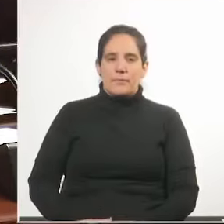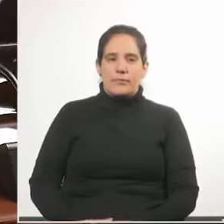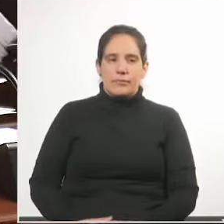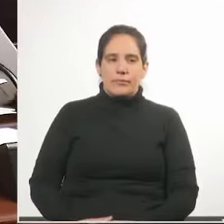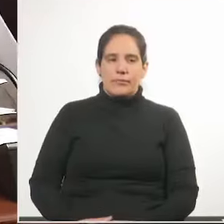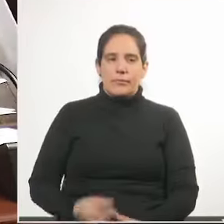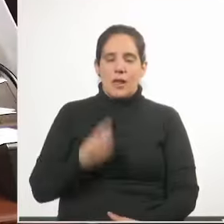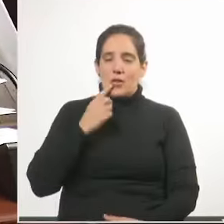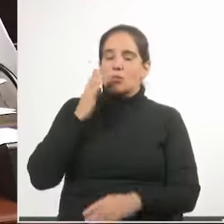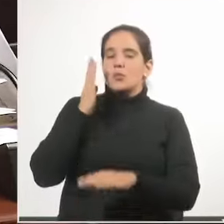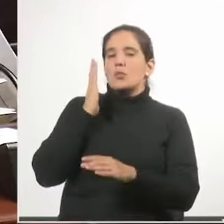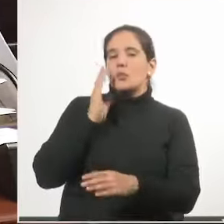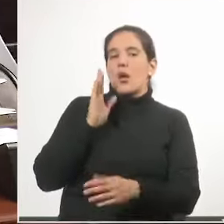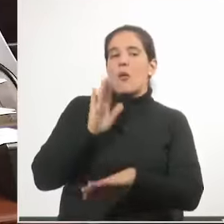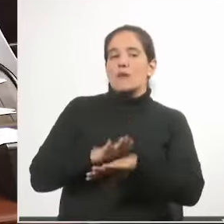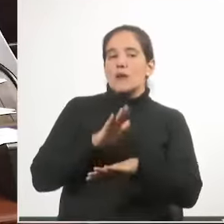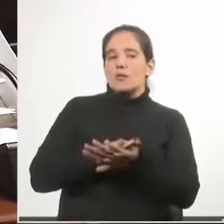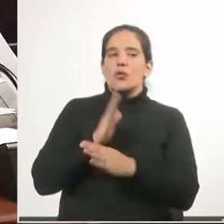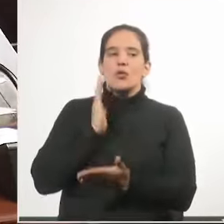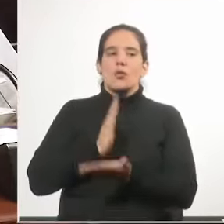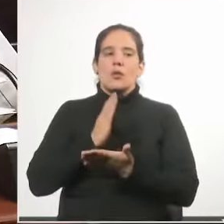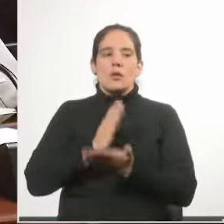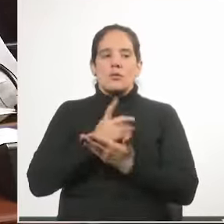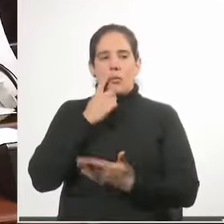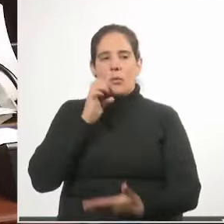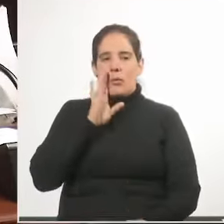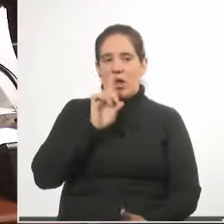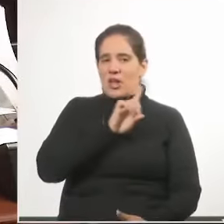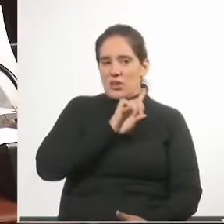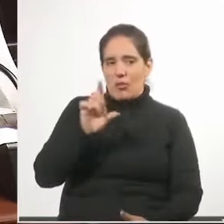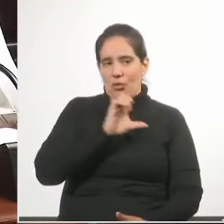Es un deber y un derecho de los padres y no del Estado.